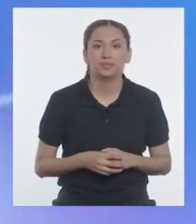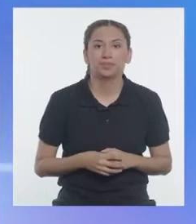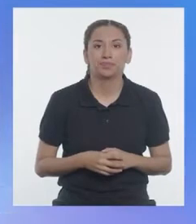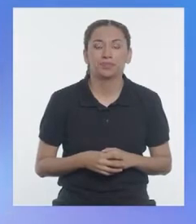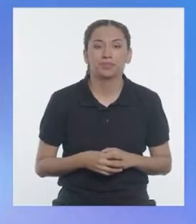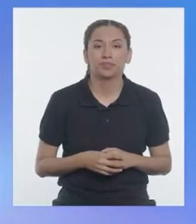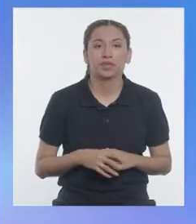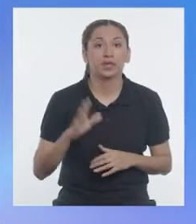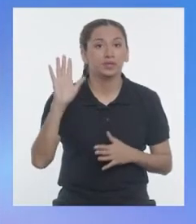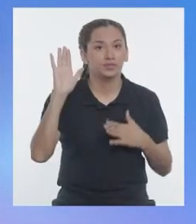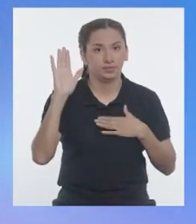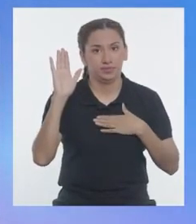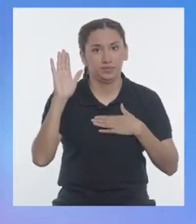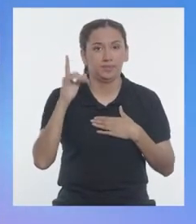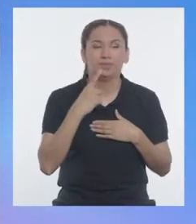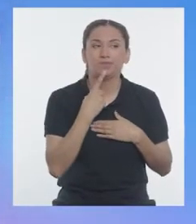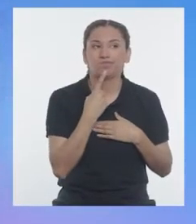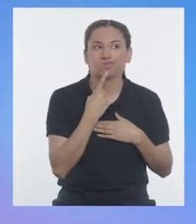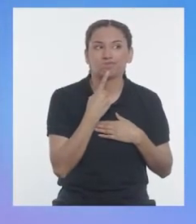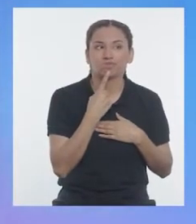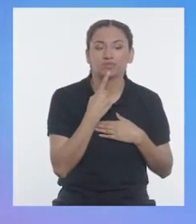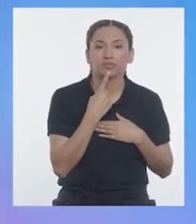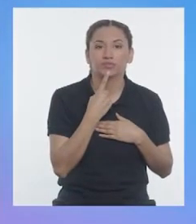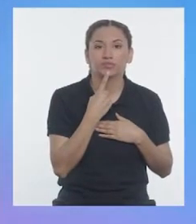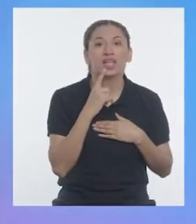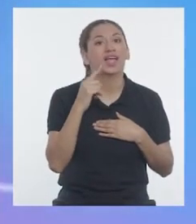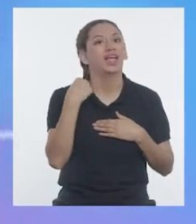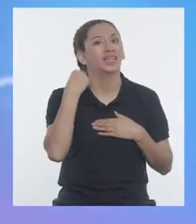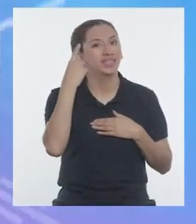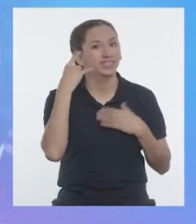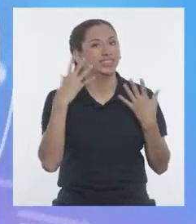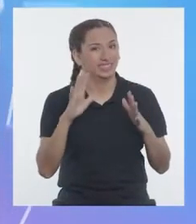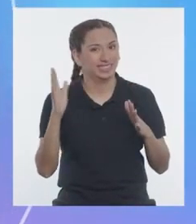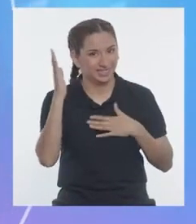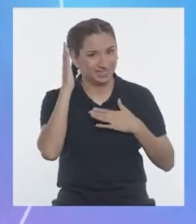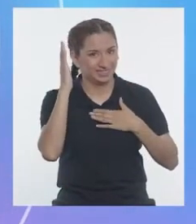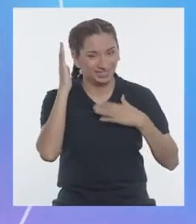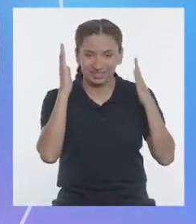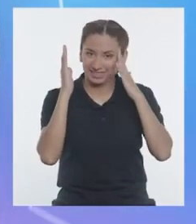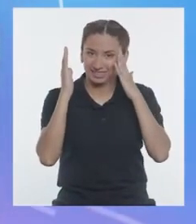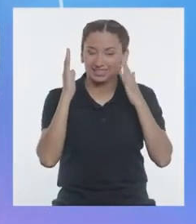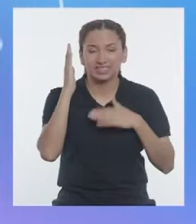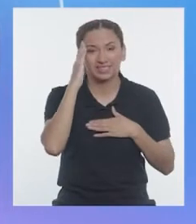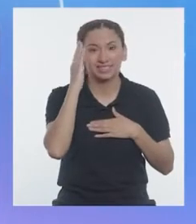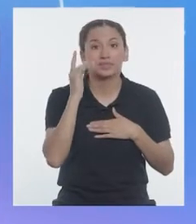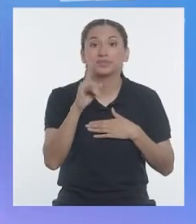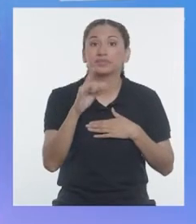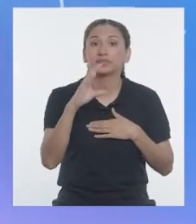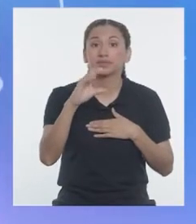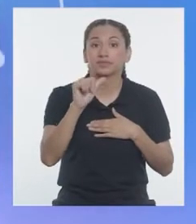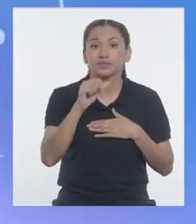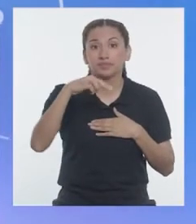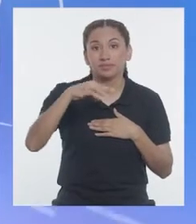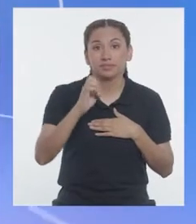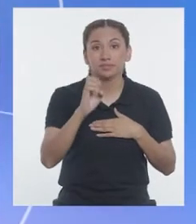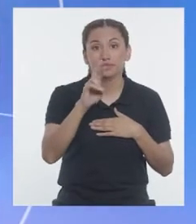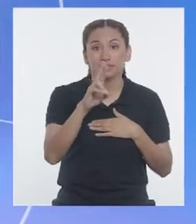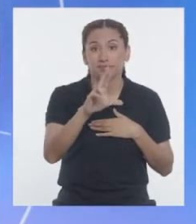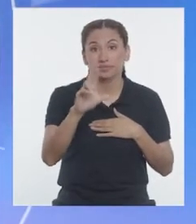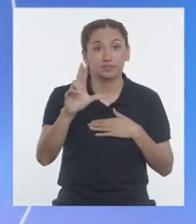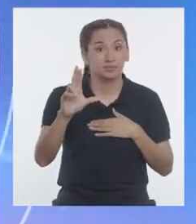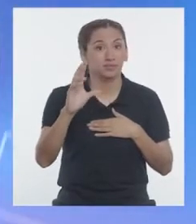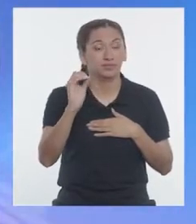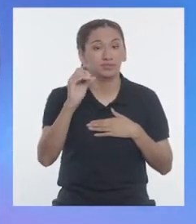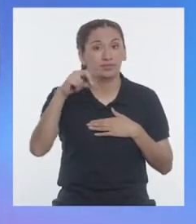Ahora me toca a mí. Mmm... Creo que ya la tengo. Los camellones o guaru